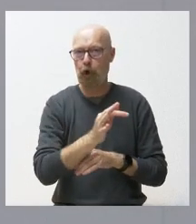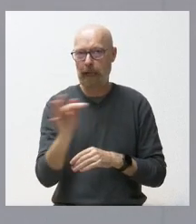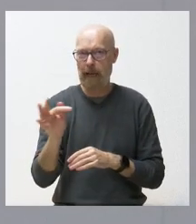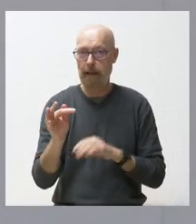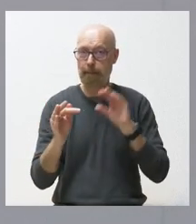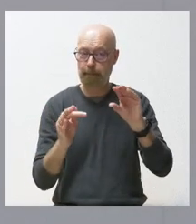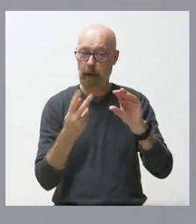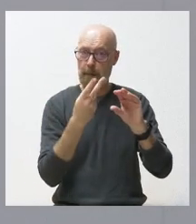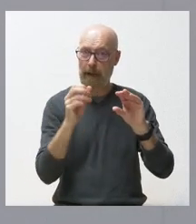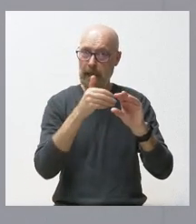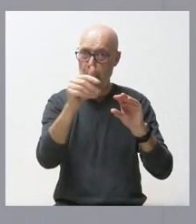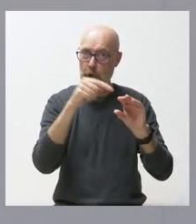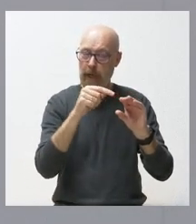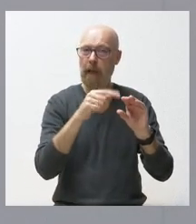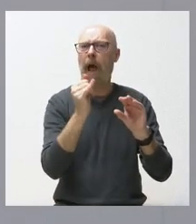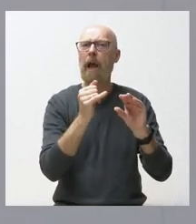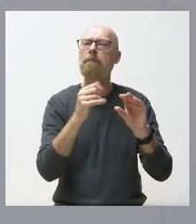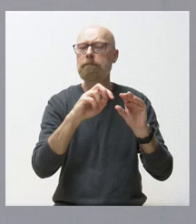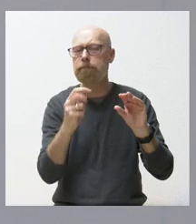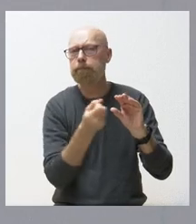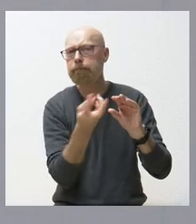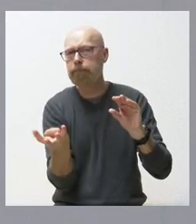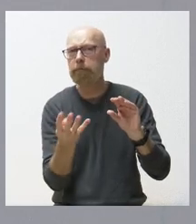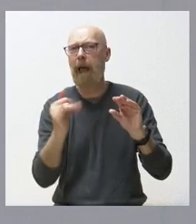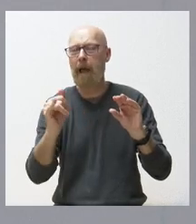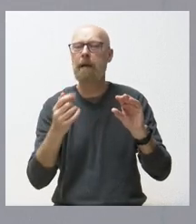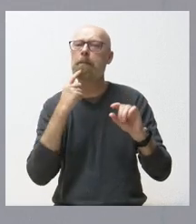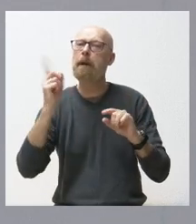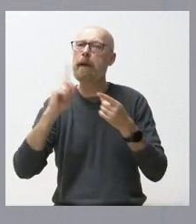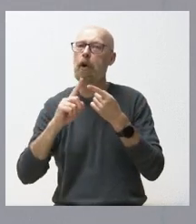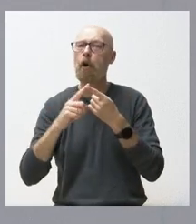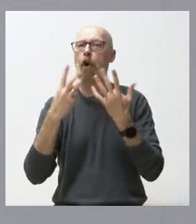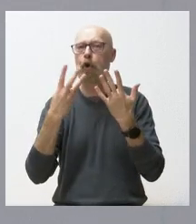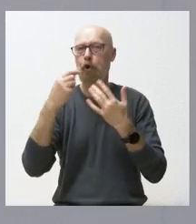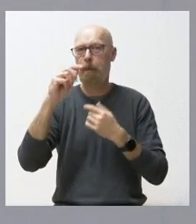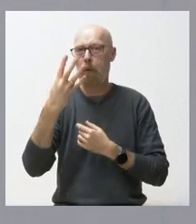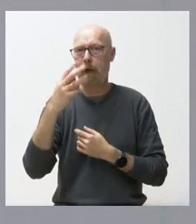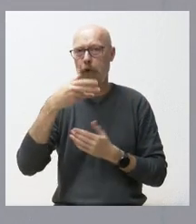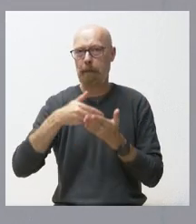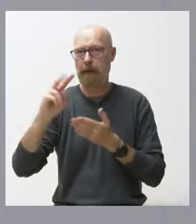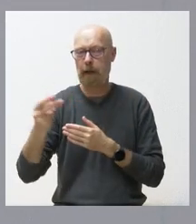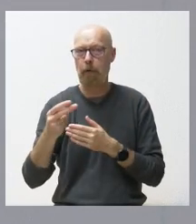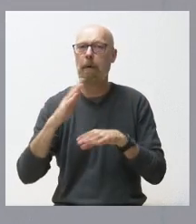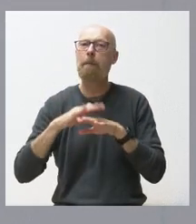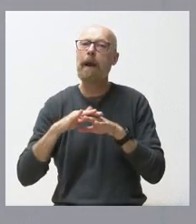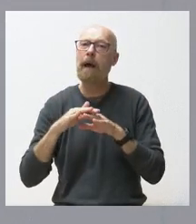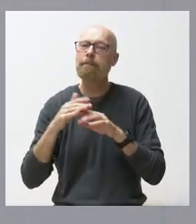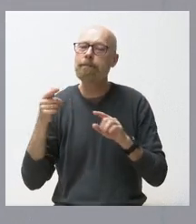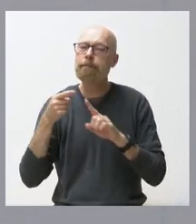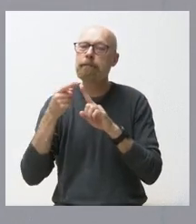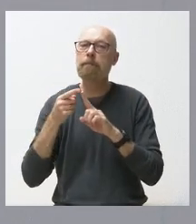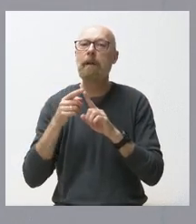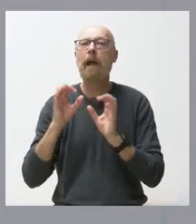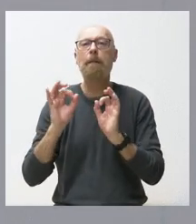euros hay varios expedientes. Un primero que son 8,4 millones de euros para la declaración de especial interés de diversos planes